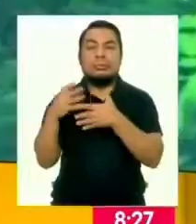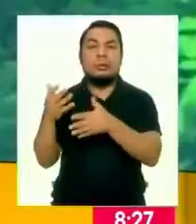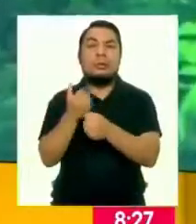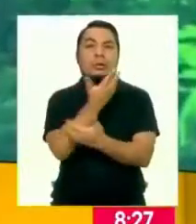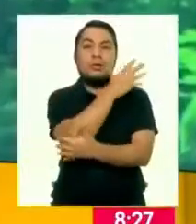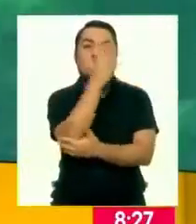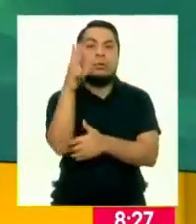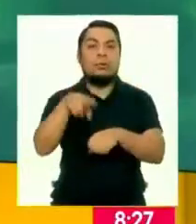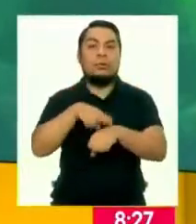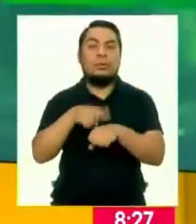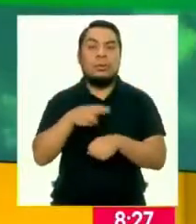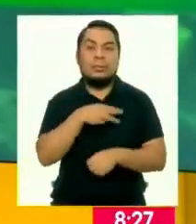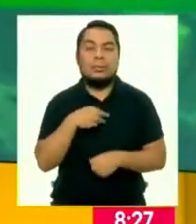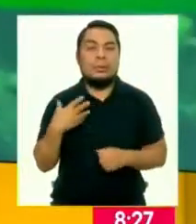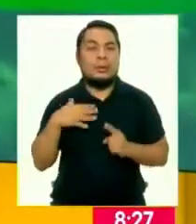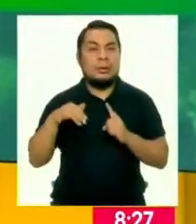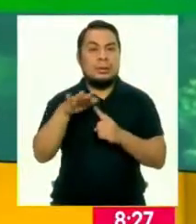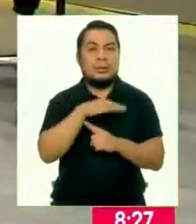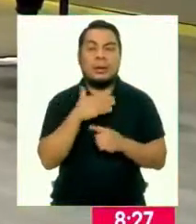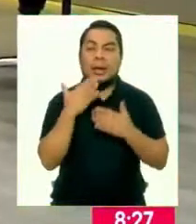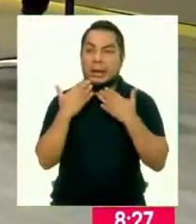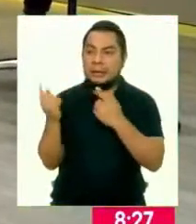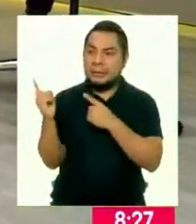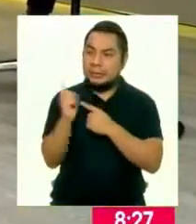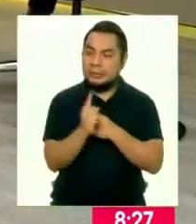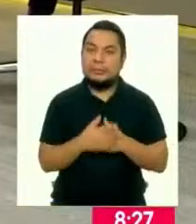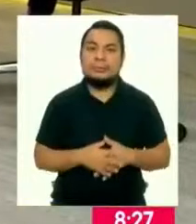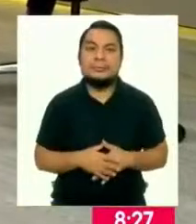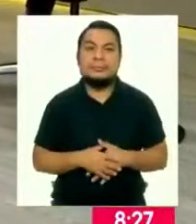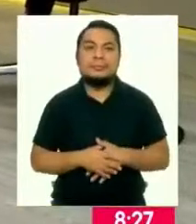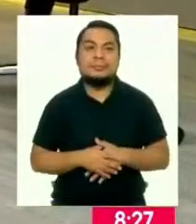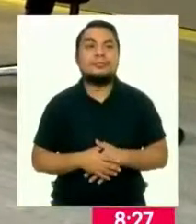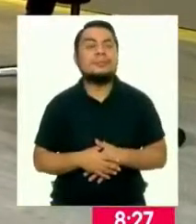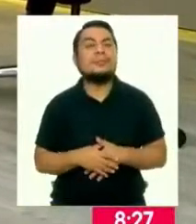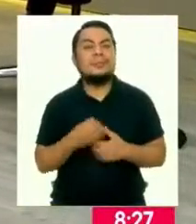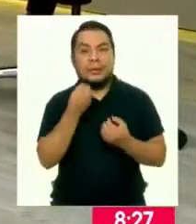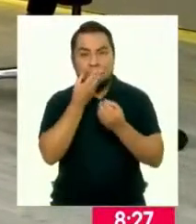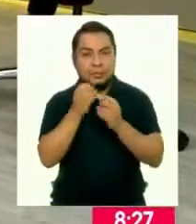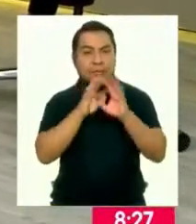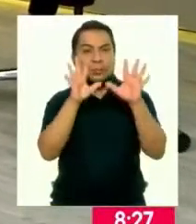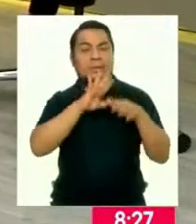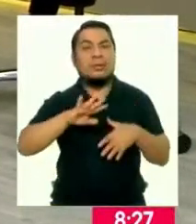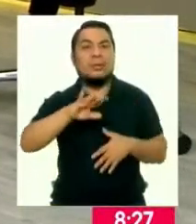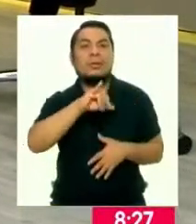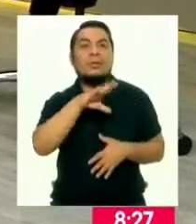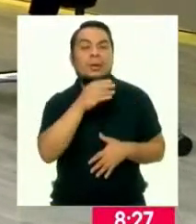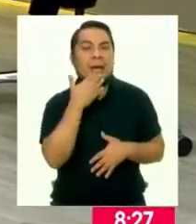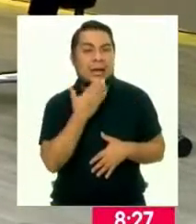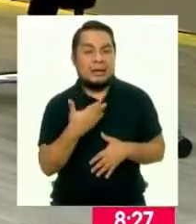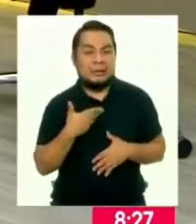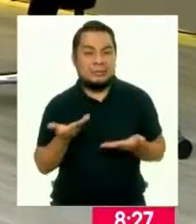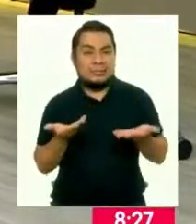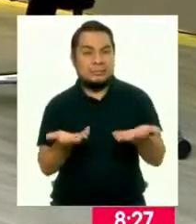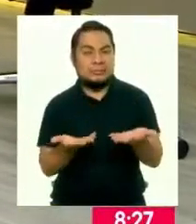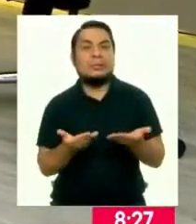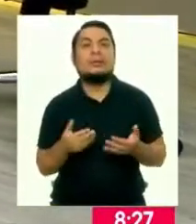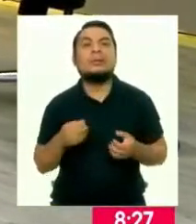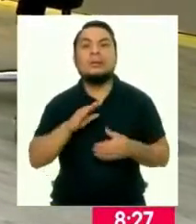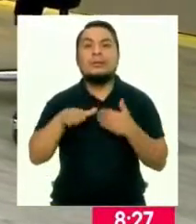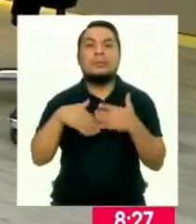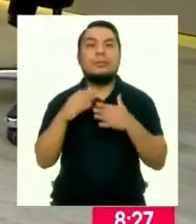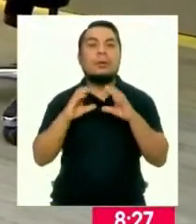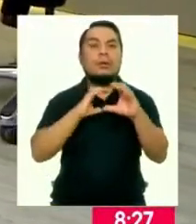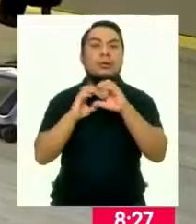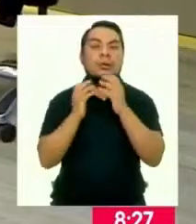Naturales del Ministerio del Ambiente. Gracias por estar esta mañana aquí en Alerta Verde. Muy buenos días Julio, muchas gracias por este espacio que nos brindan para